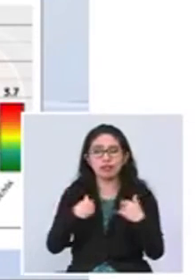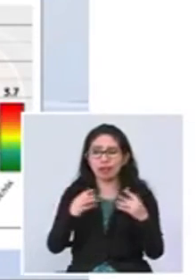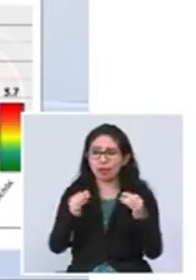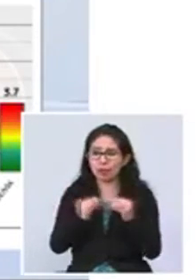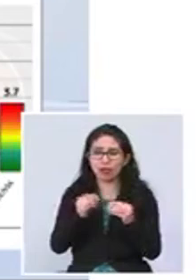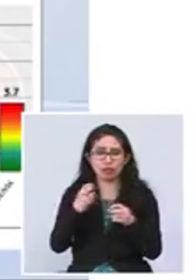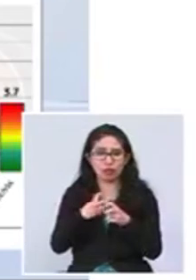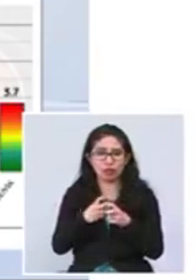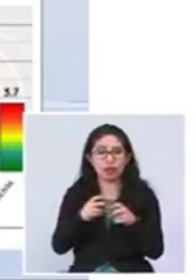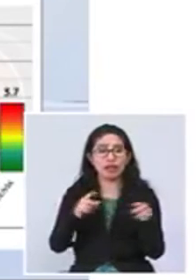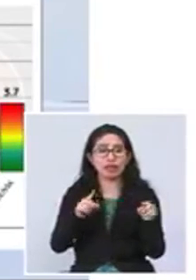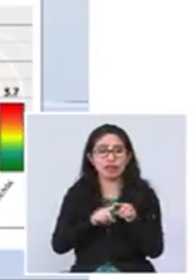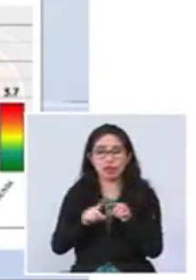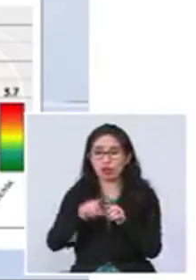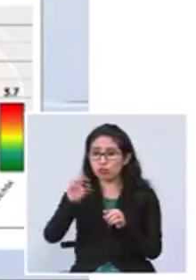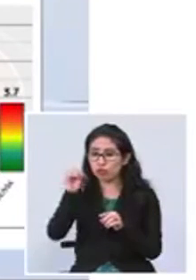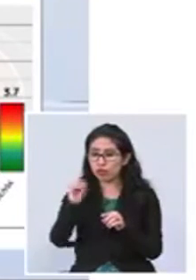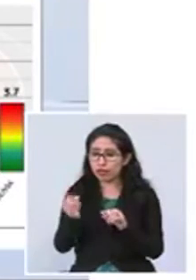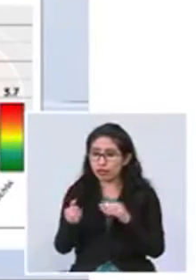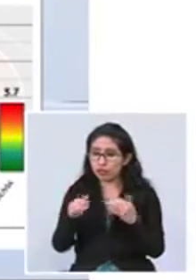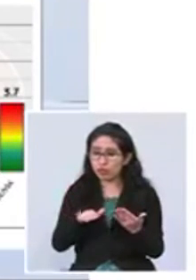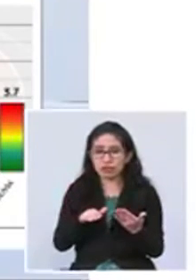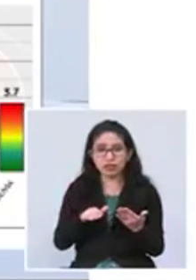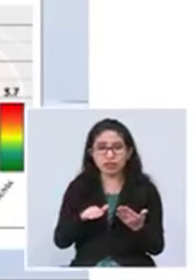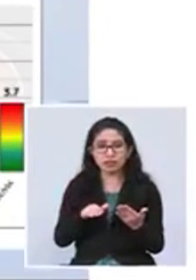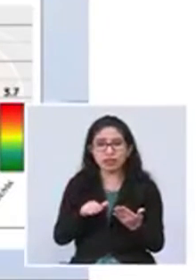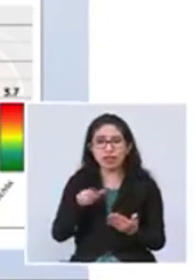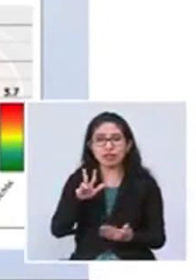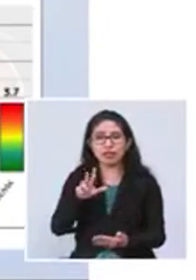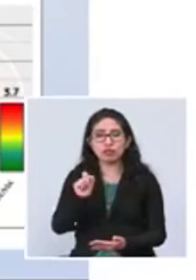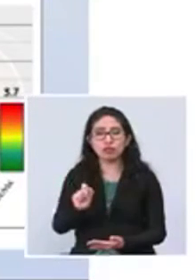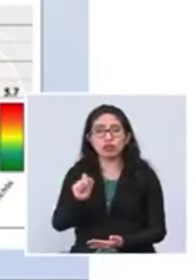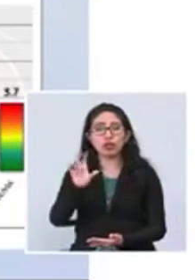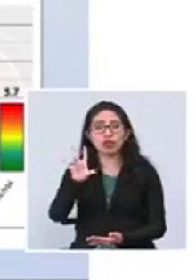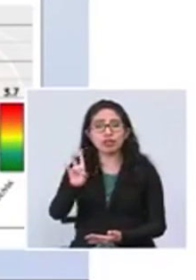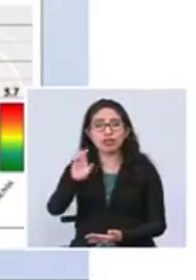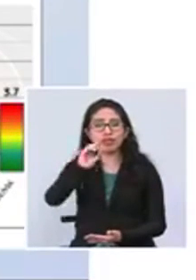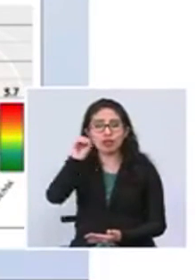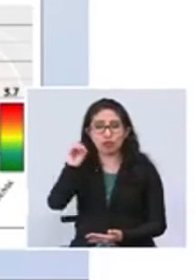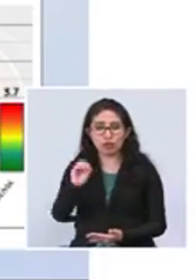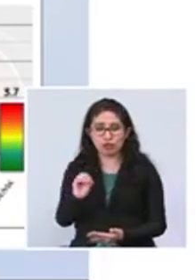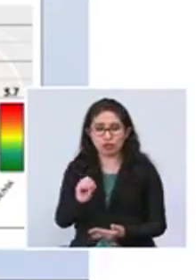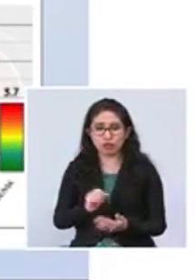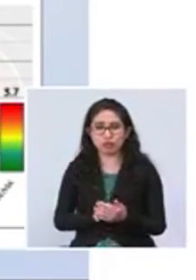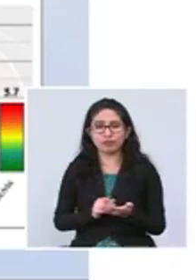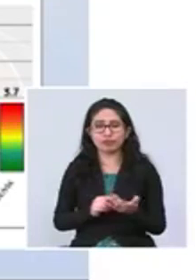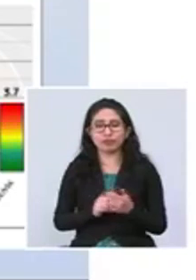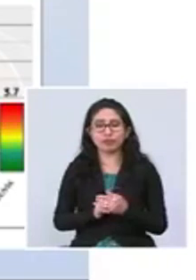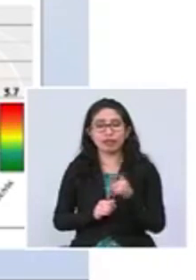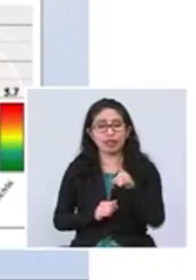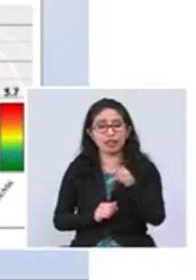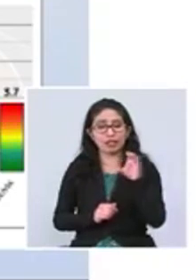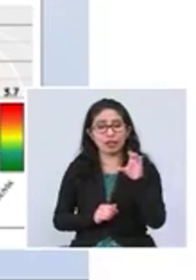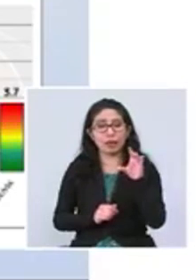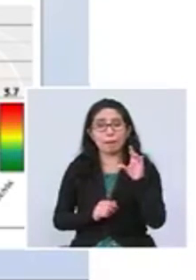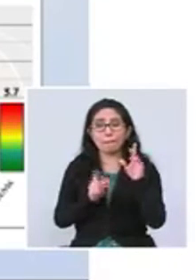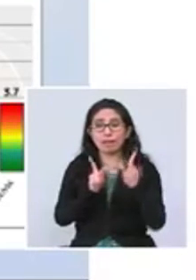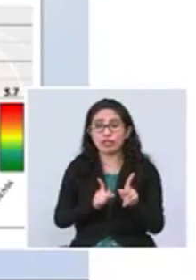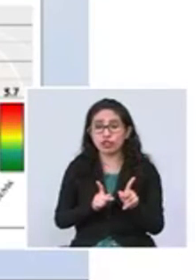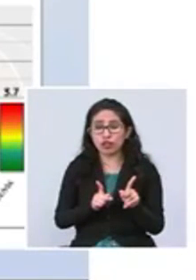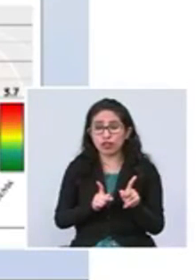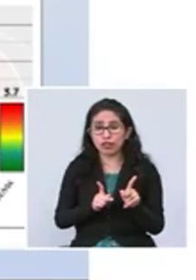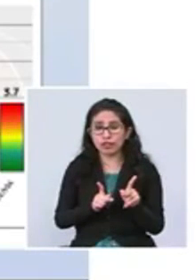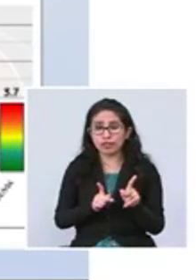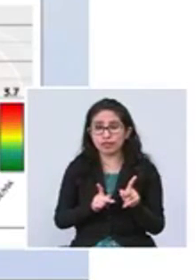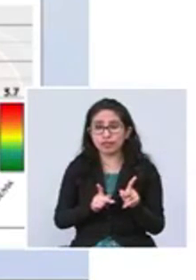tasa de letalidad acumulada en Bolivia es de 3.7 por cada 100 enfermos, lo que quiere decir que de 100